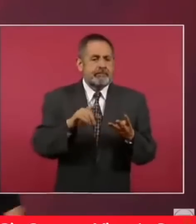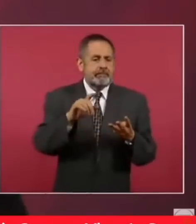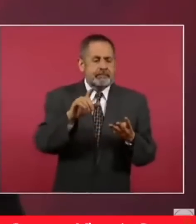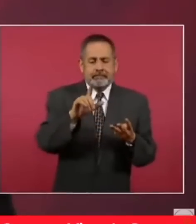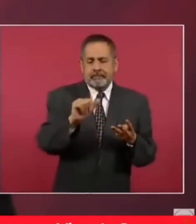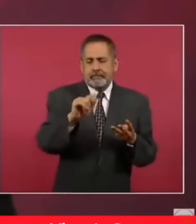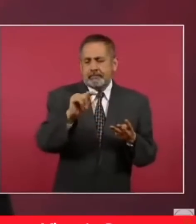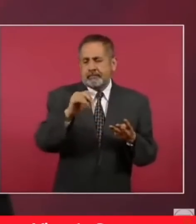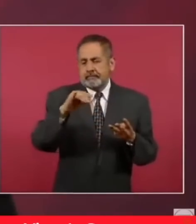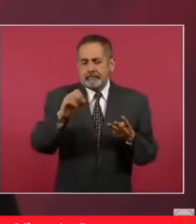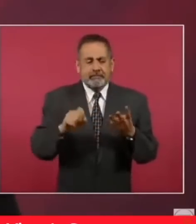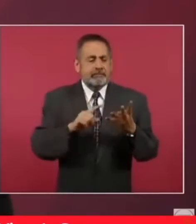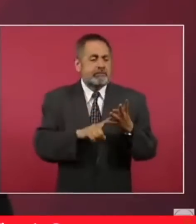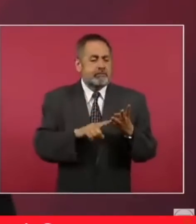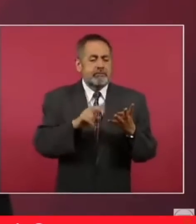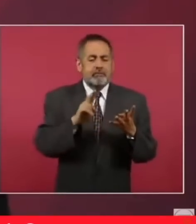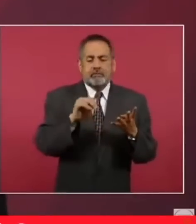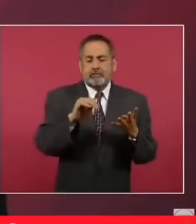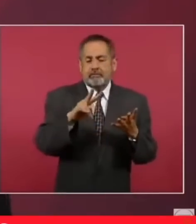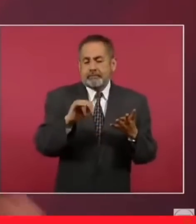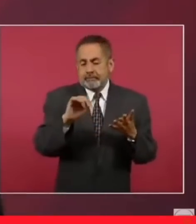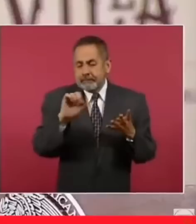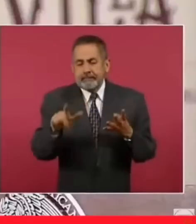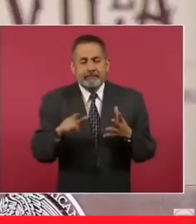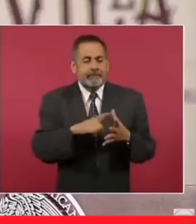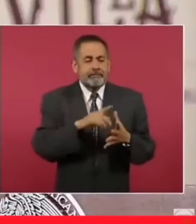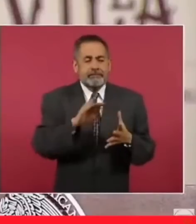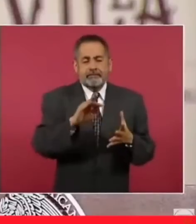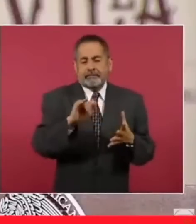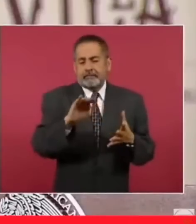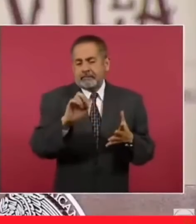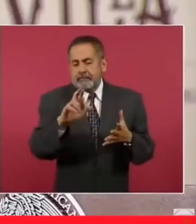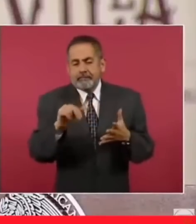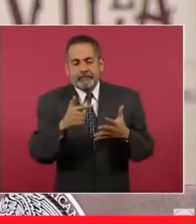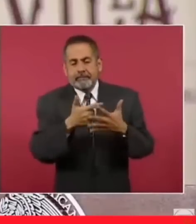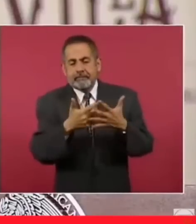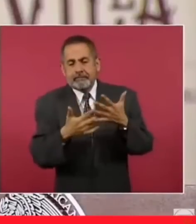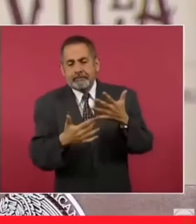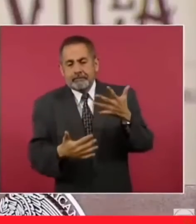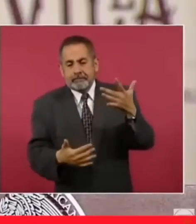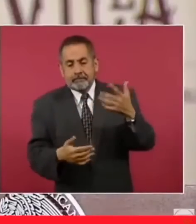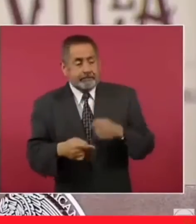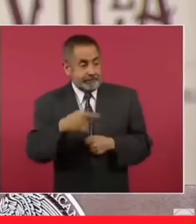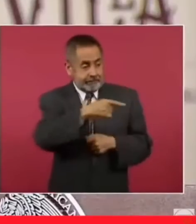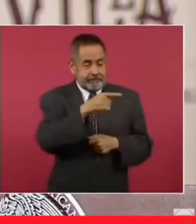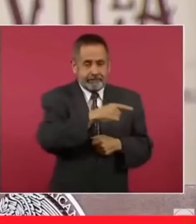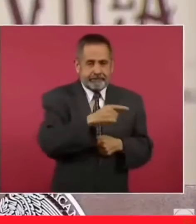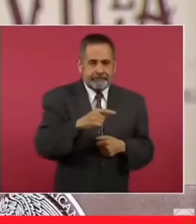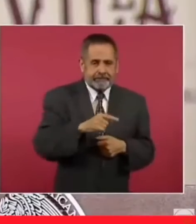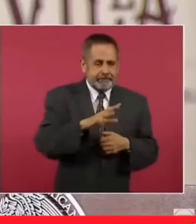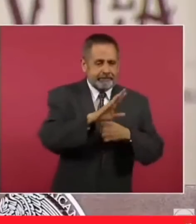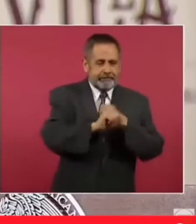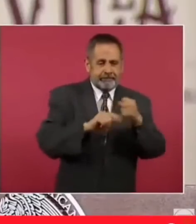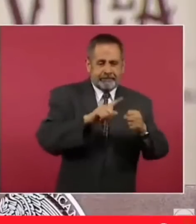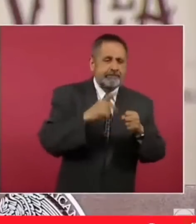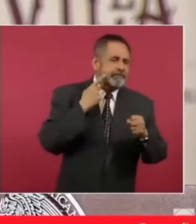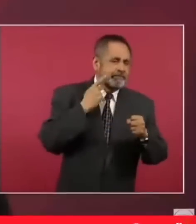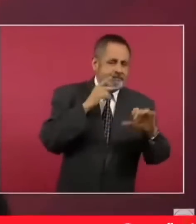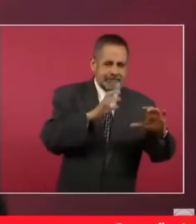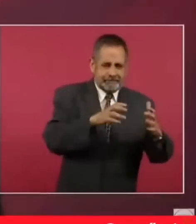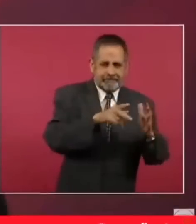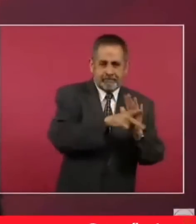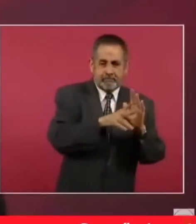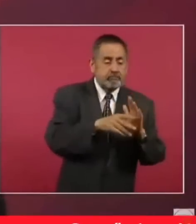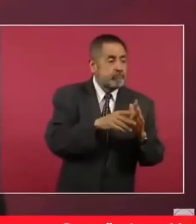el Universal, el Financiero, y la lista sigue. Digamos, Animal Político o Latinus de Loret proveen